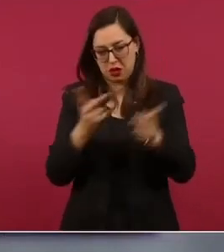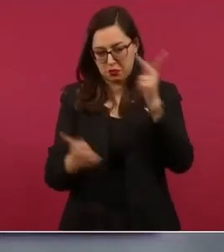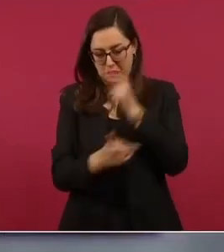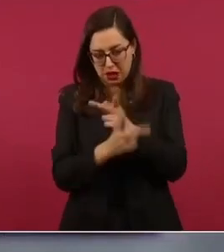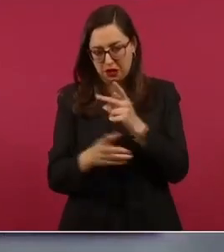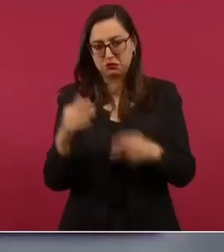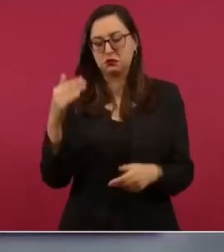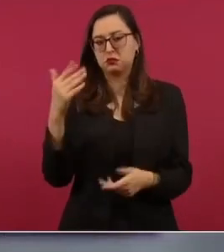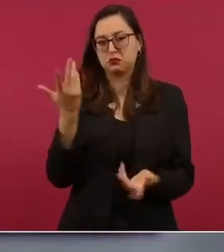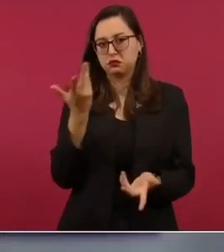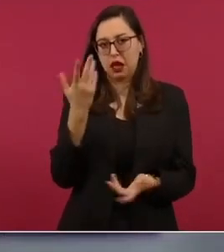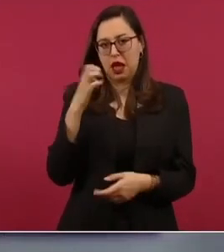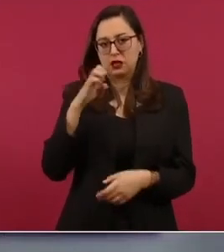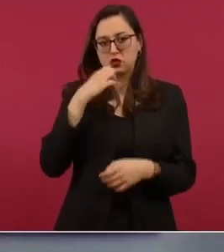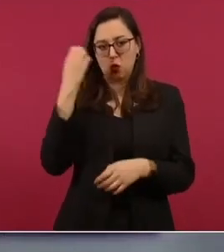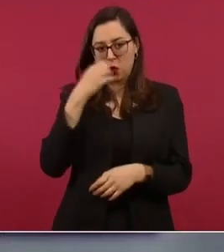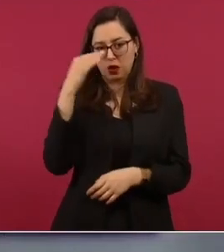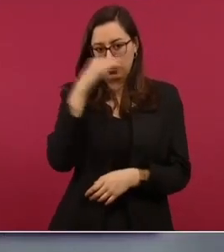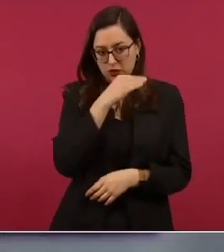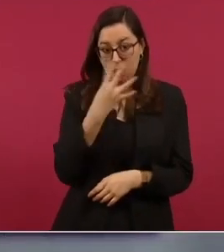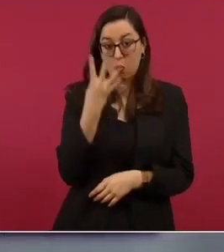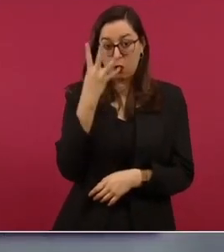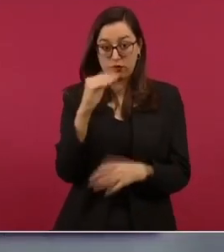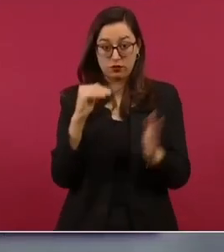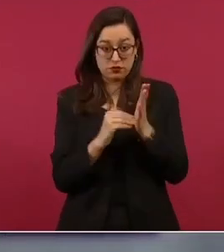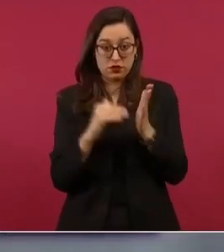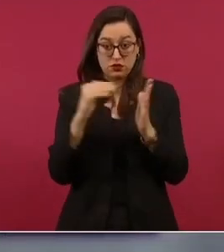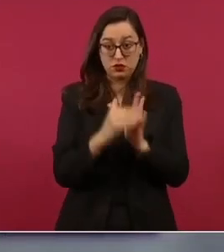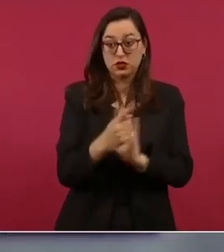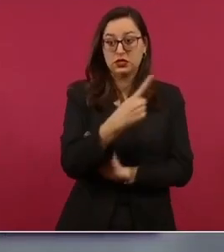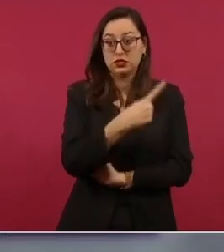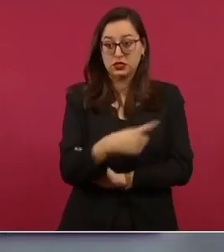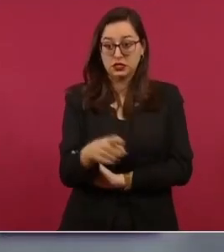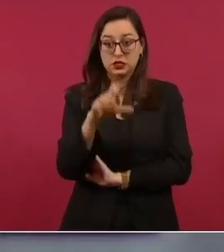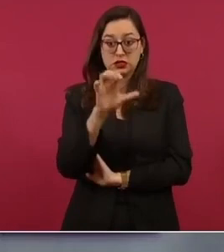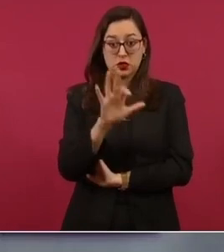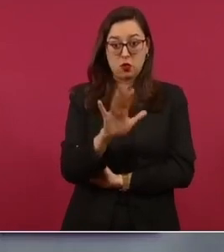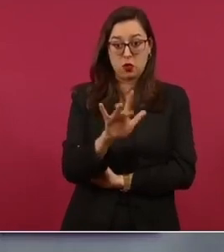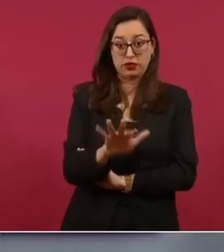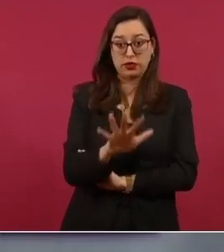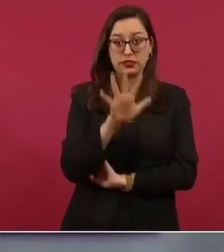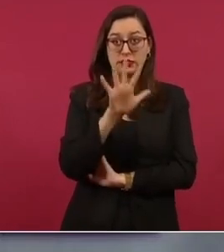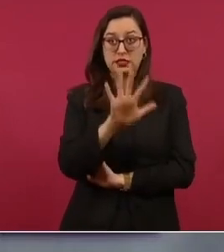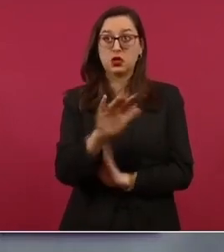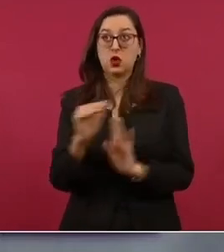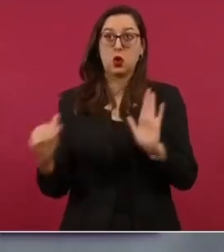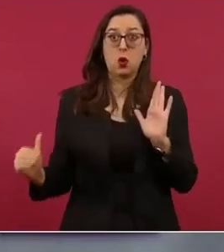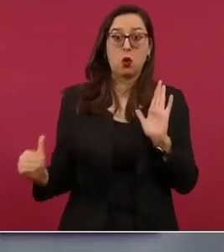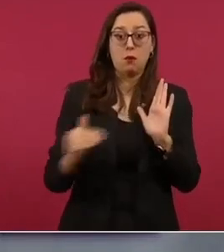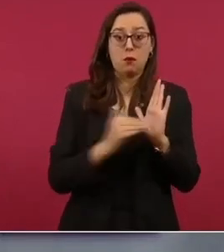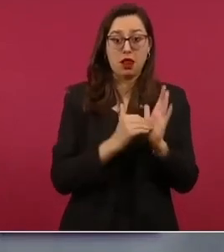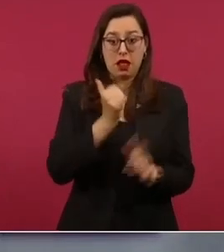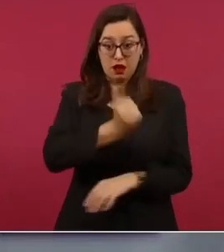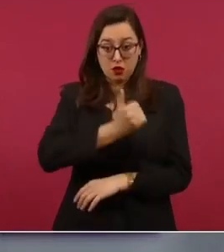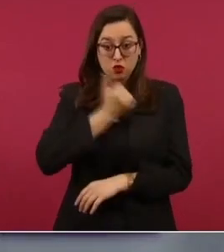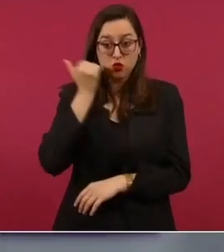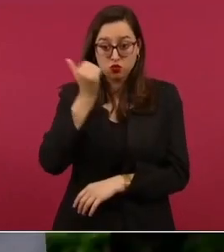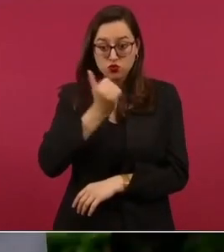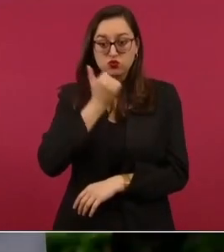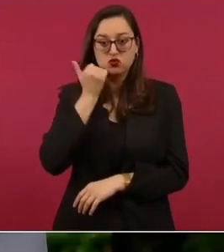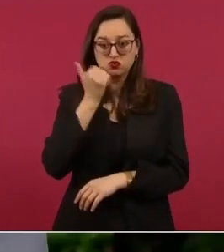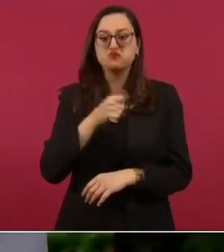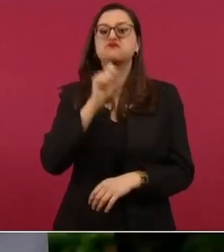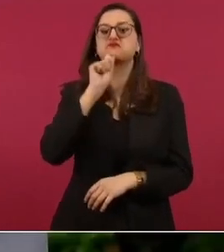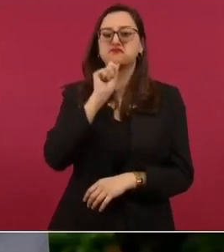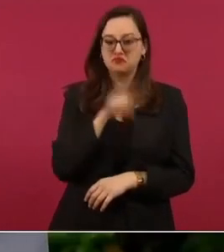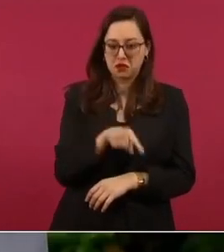cuatro millones ciento cincuenta y cinco mil alumnos también